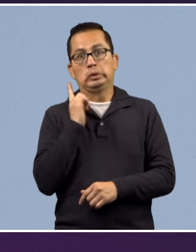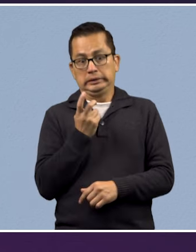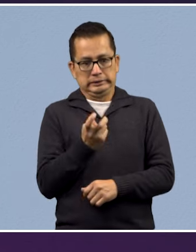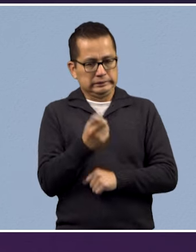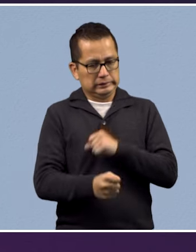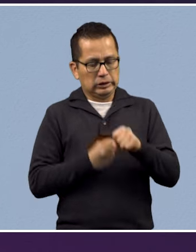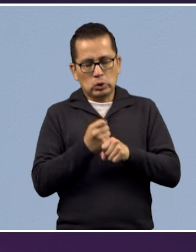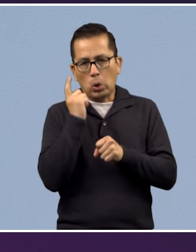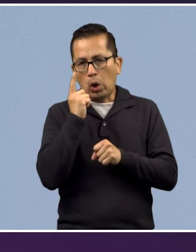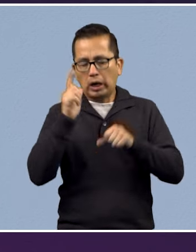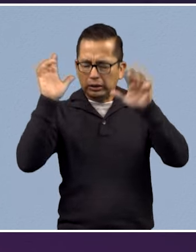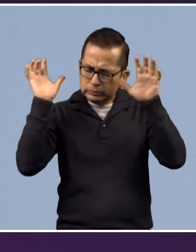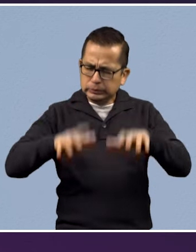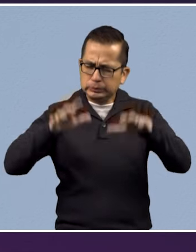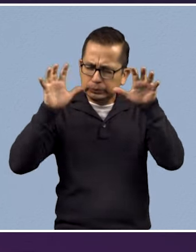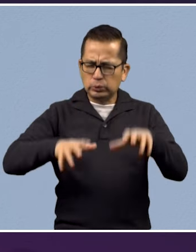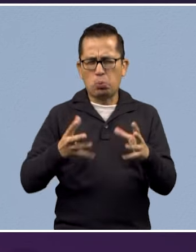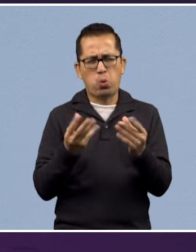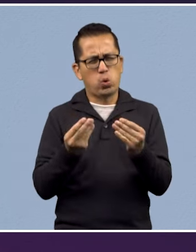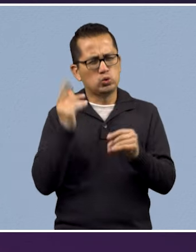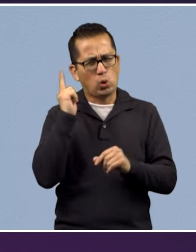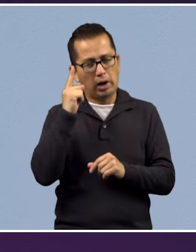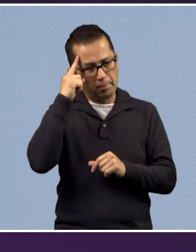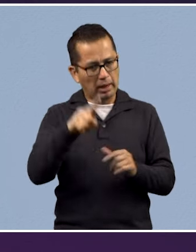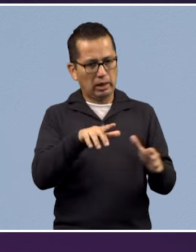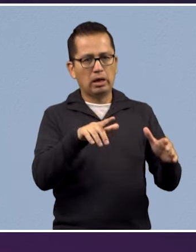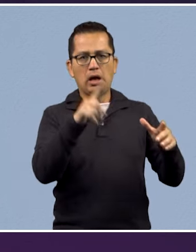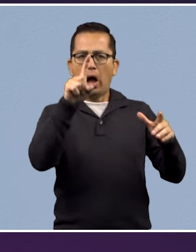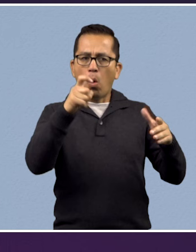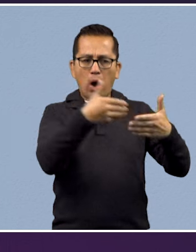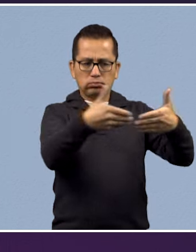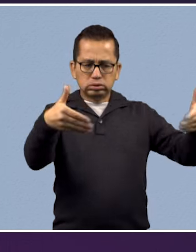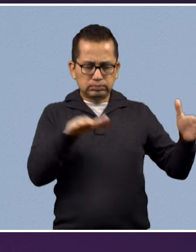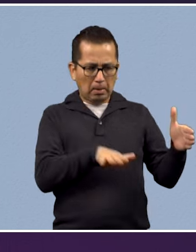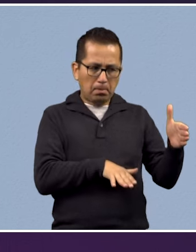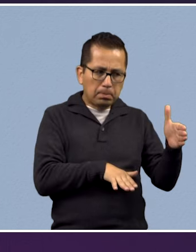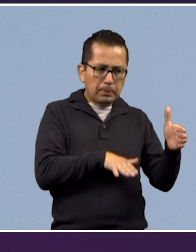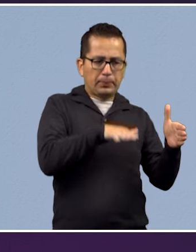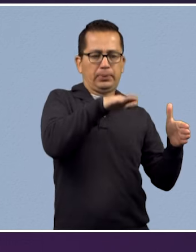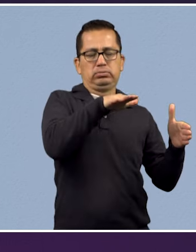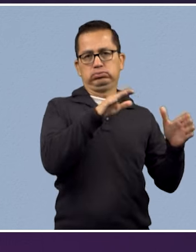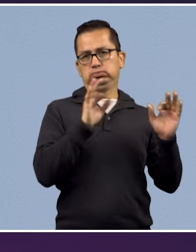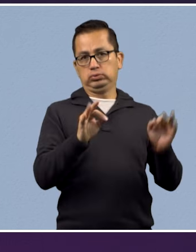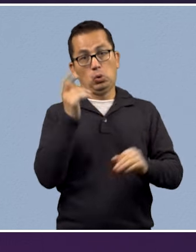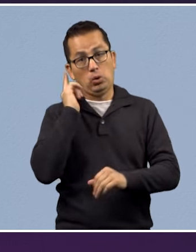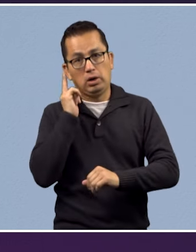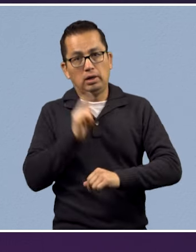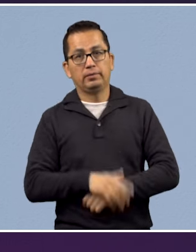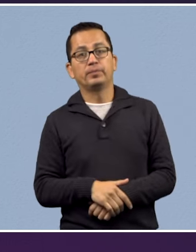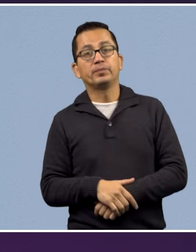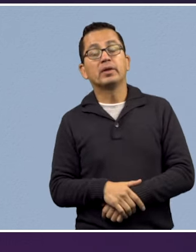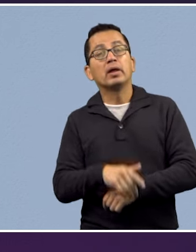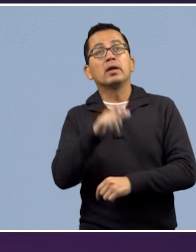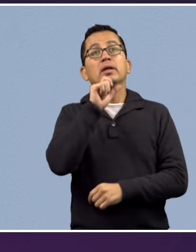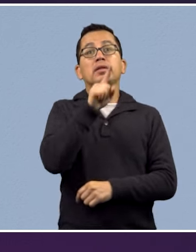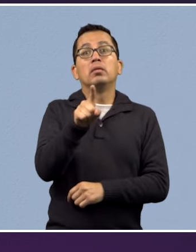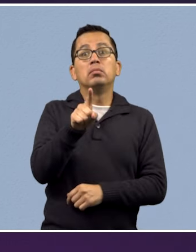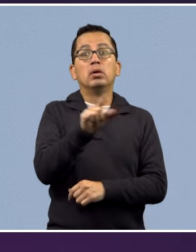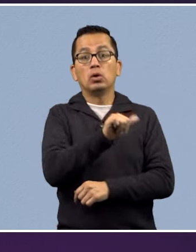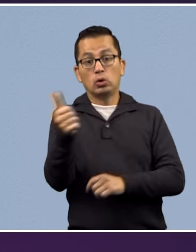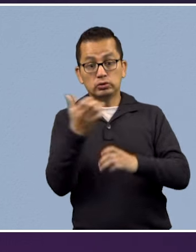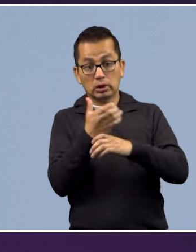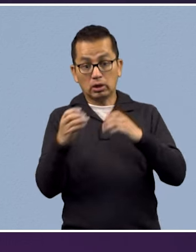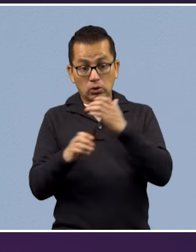año llueva bastante y se puedan llenar las presas, ¿no? Pero también hay otro punto que estaba